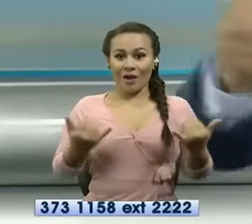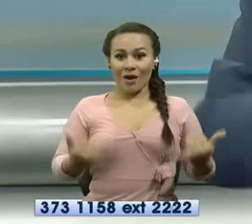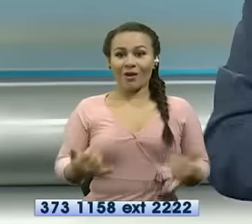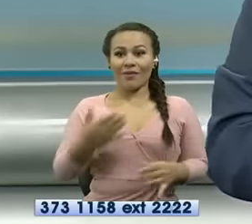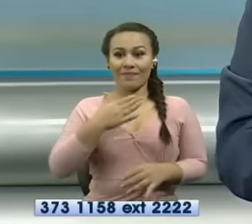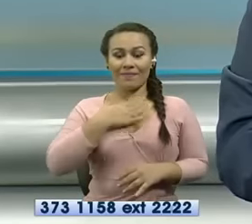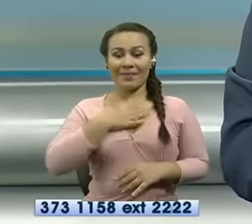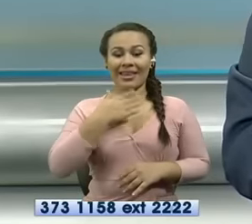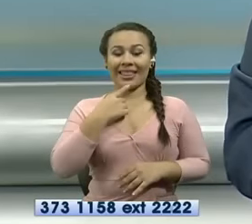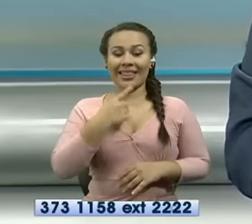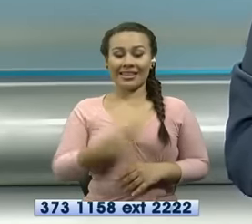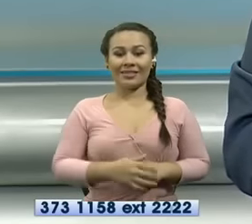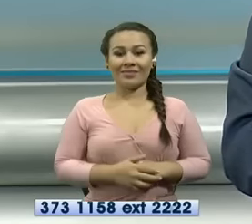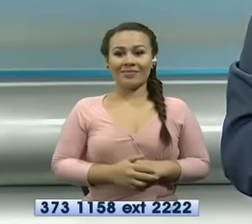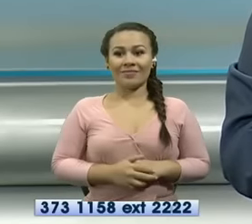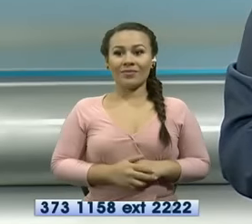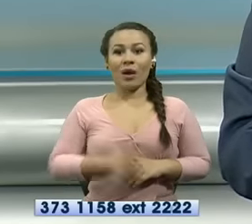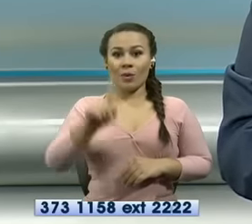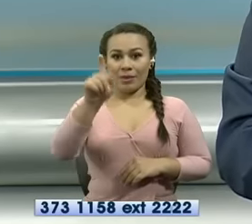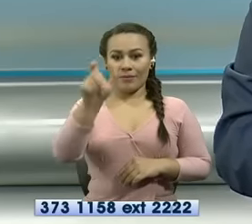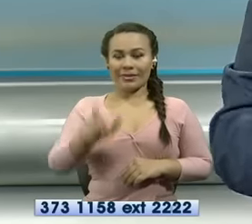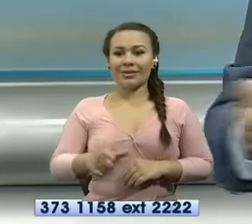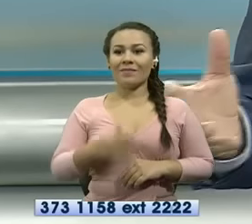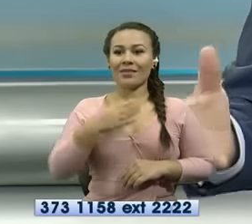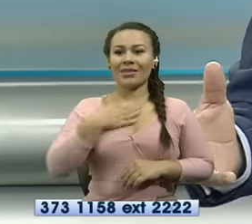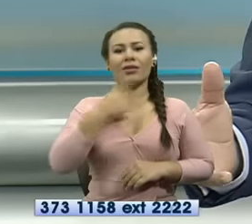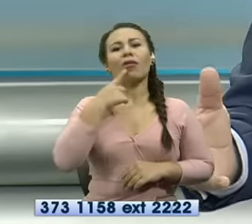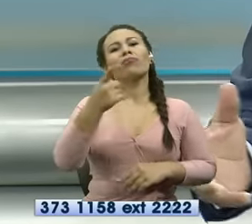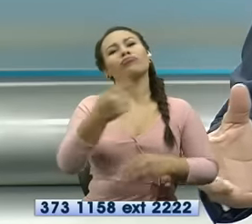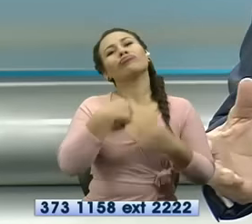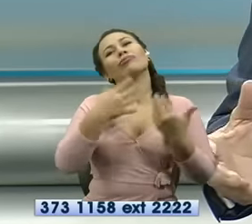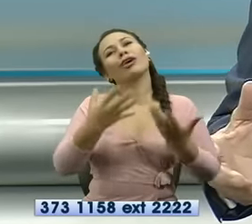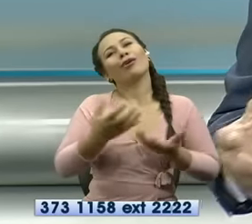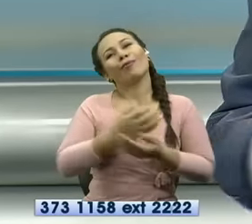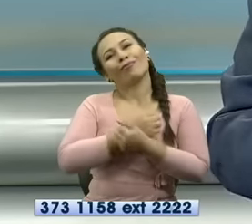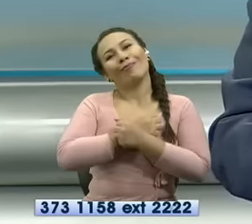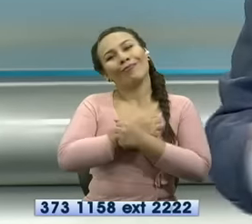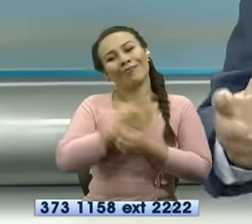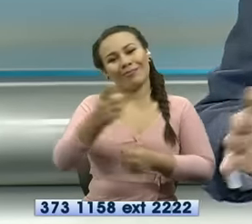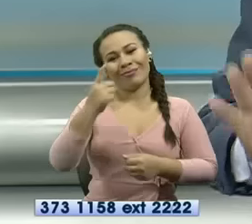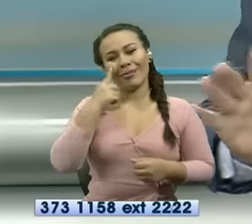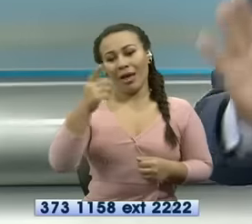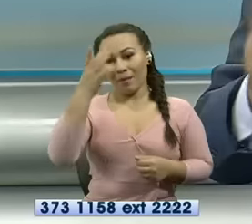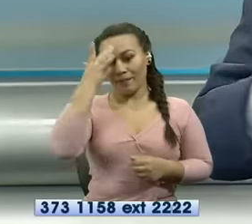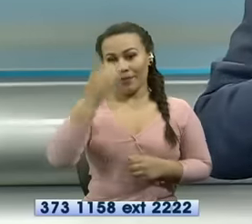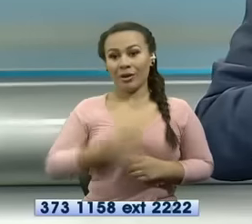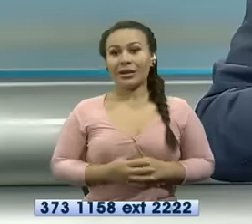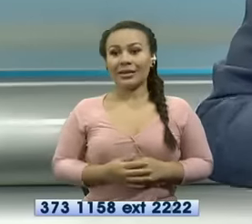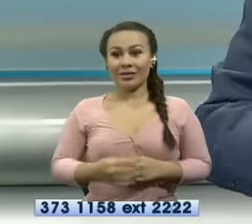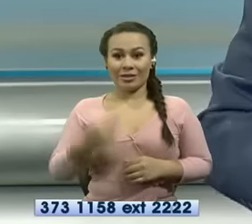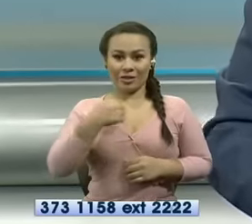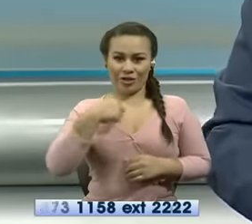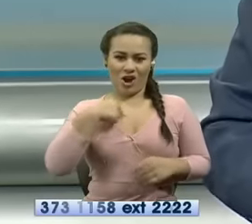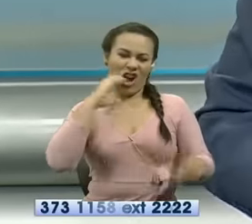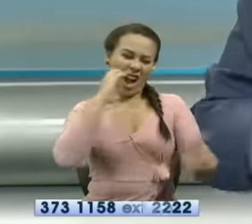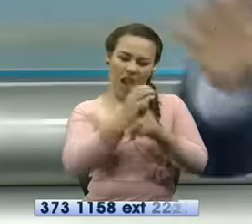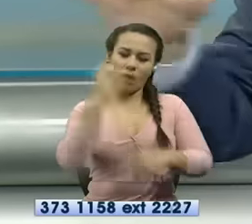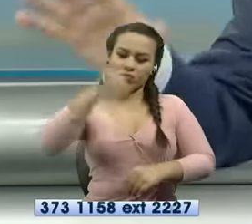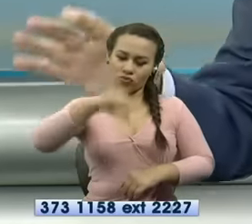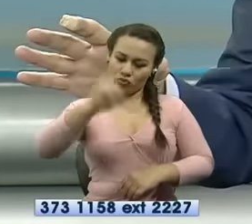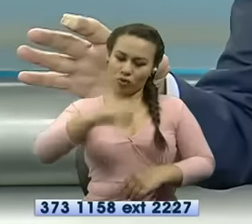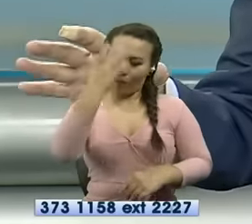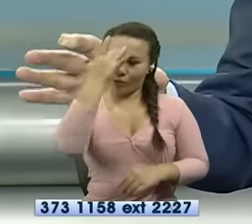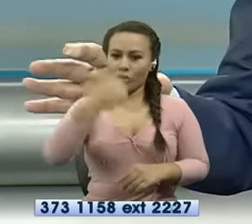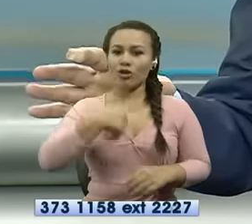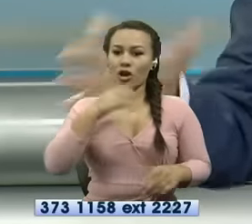me encuentro con una de las productoras me dicen te vamos a extrañar Hugo porque bueno el que más hizo relación en verdad fui yo esa es la